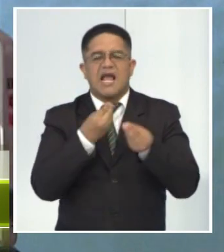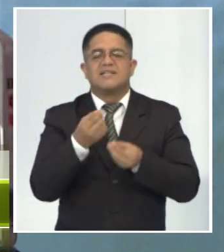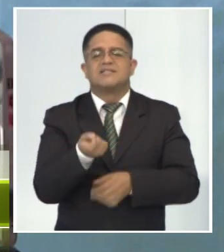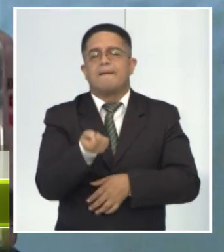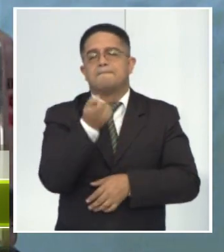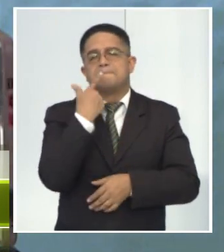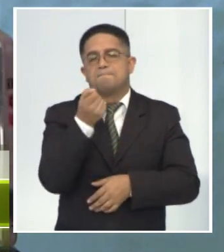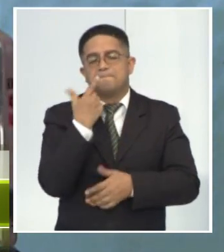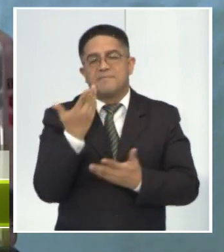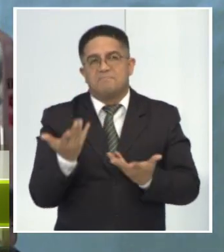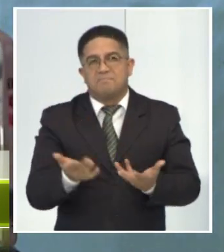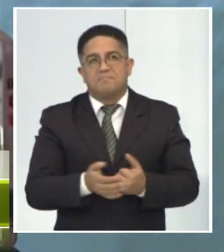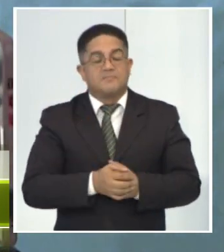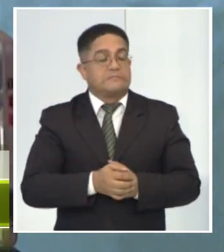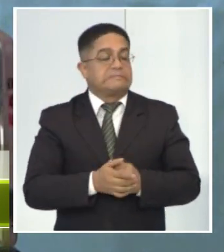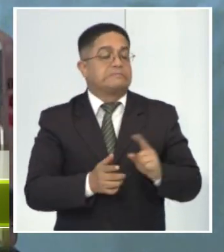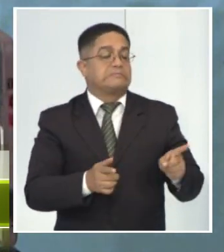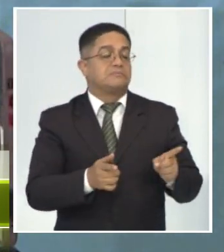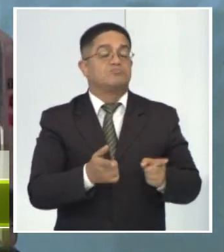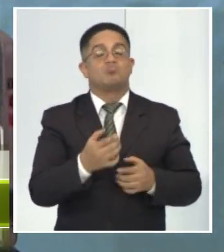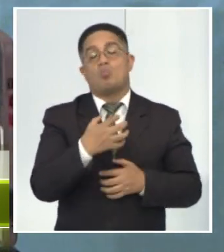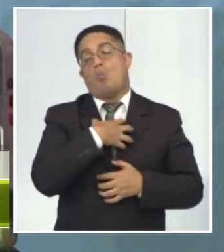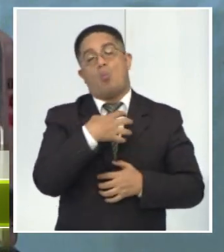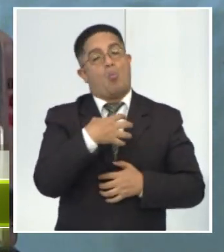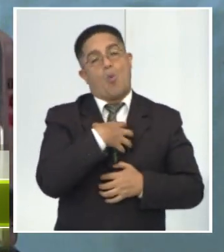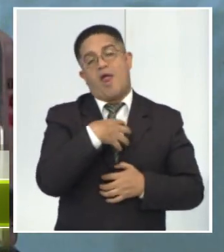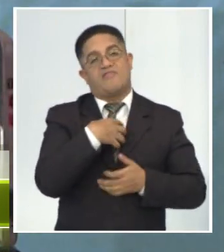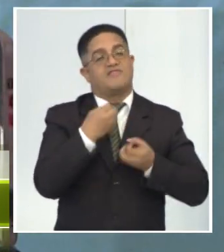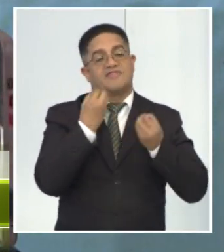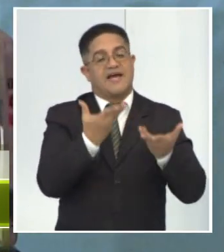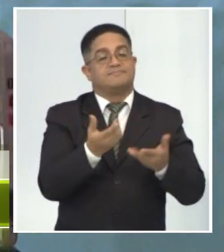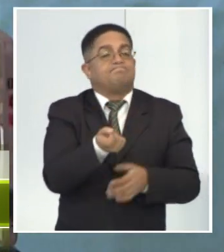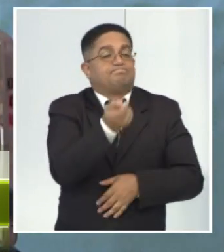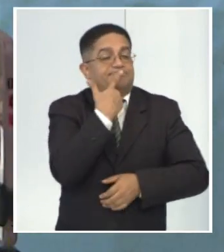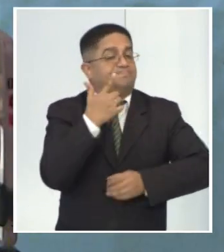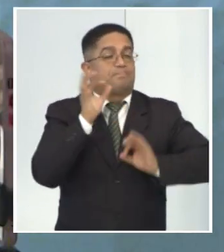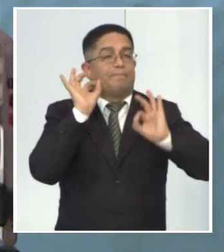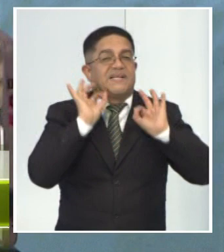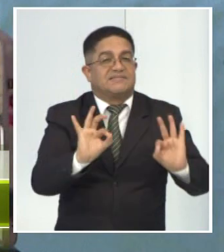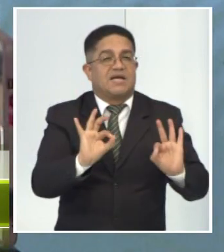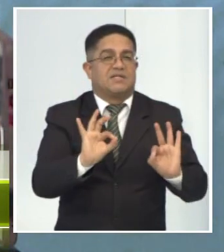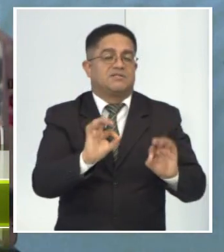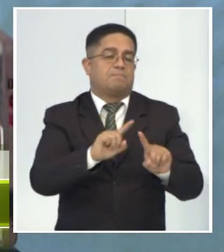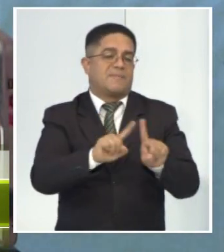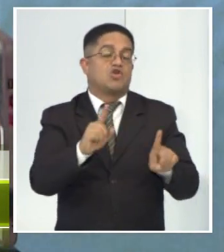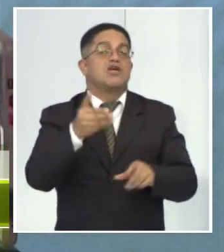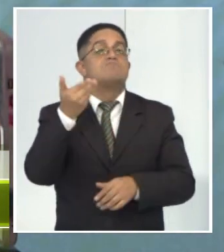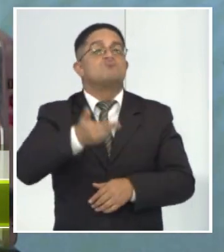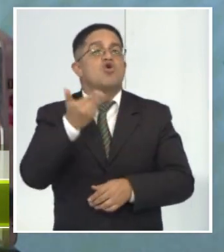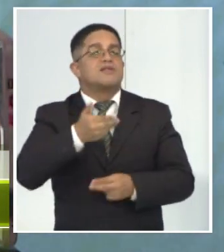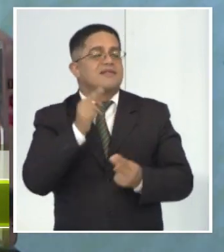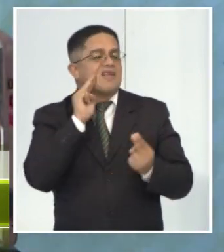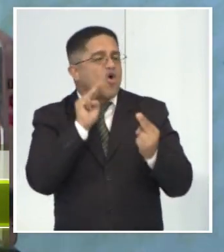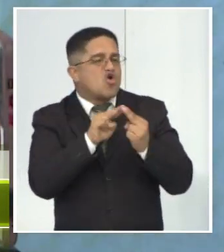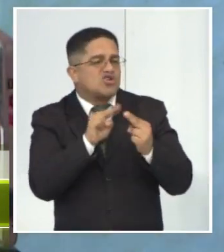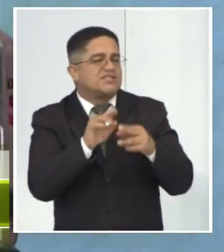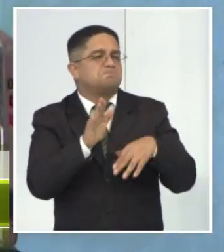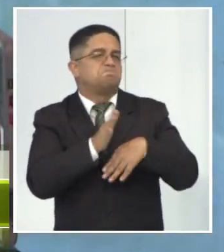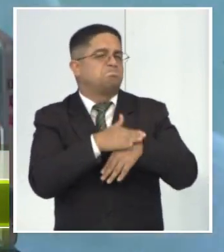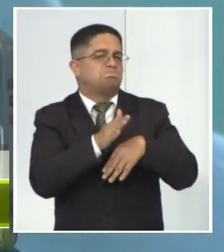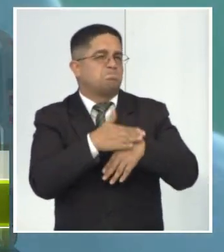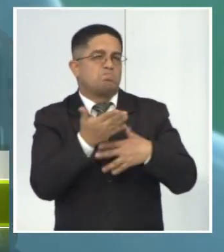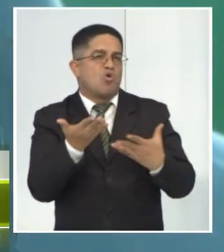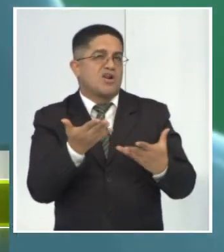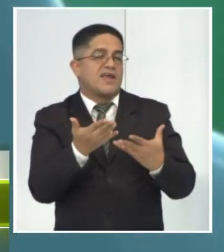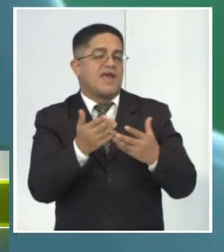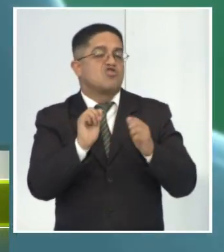Cuando dan los mareos no se puede dar un tratamiento específico general, lo importante es conocer cuál es la entidad que